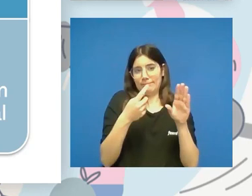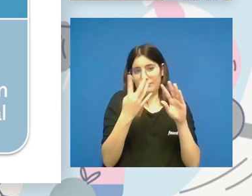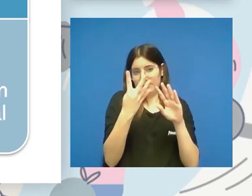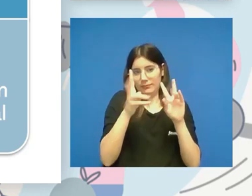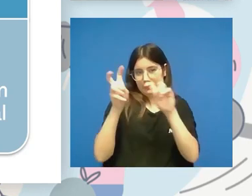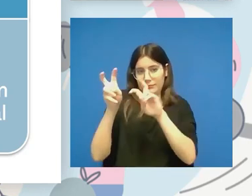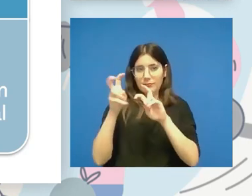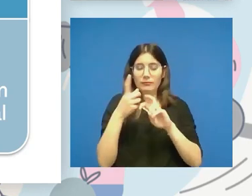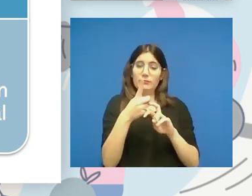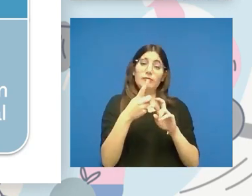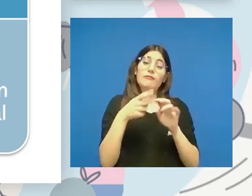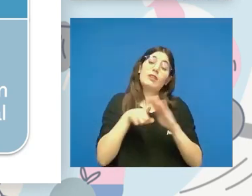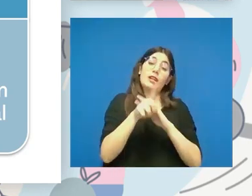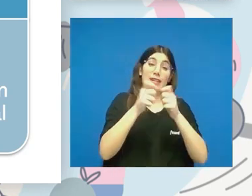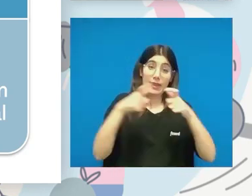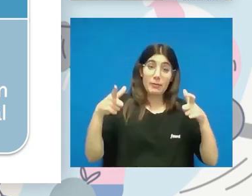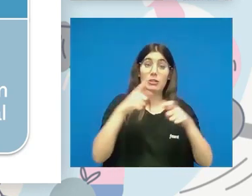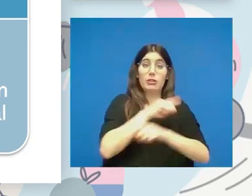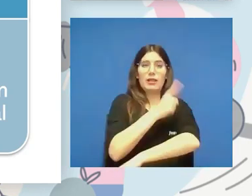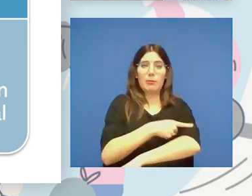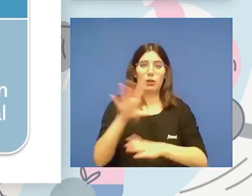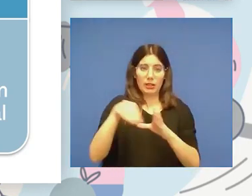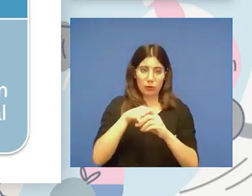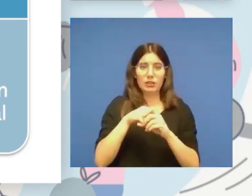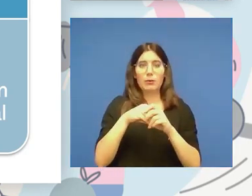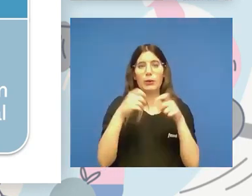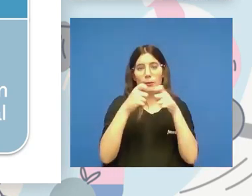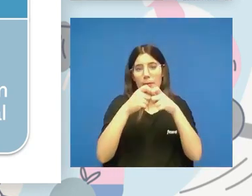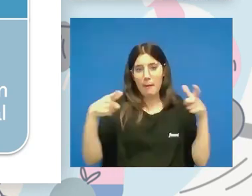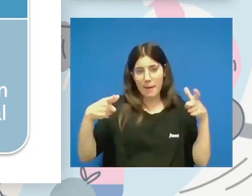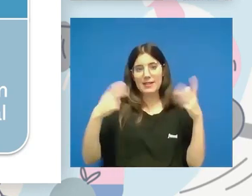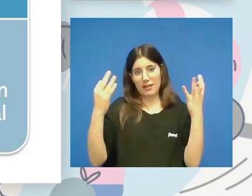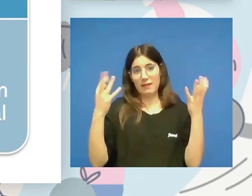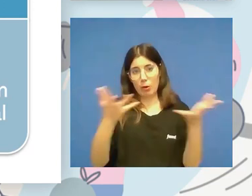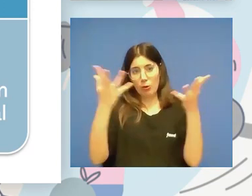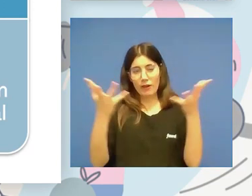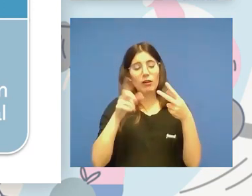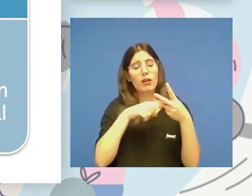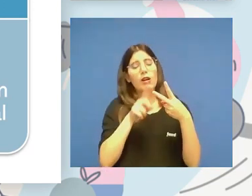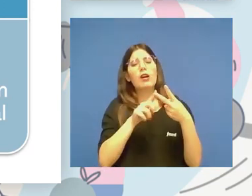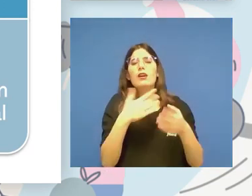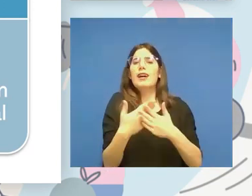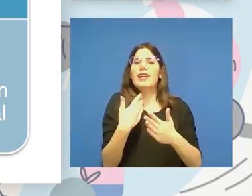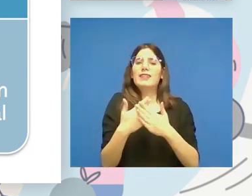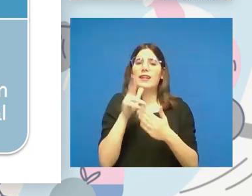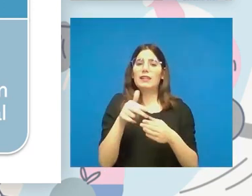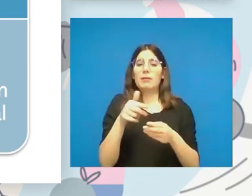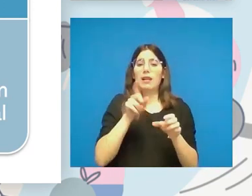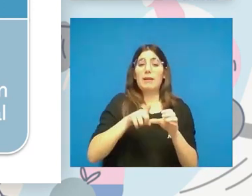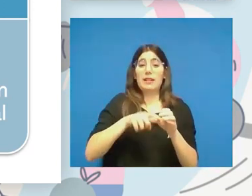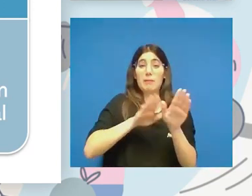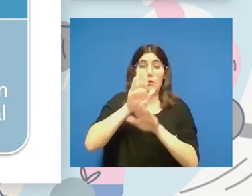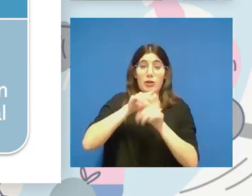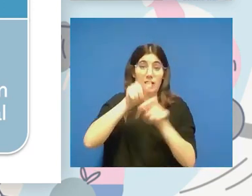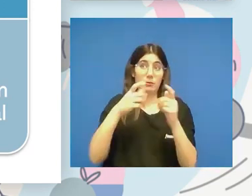al crecimiento del deporte inclusivo en los distintos medios y aportaciones que hace, garantizar la participación de las personas con discapacidad, no